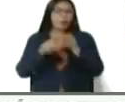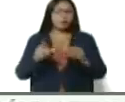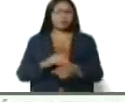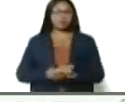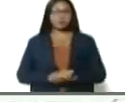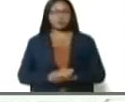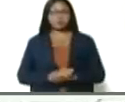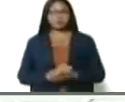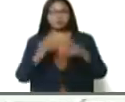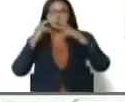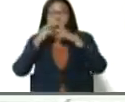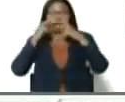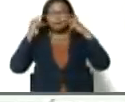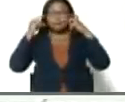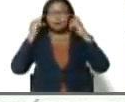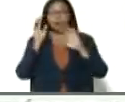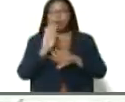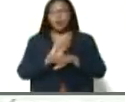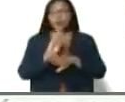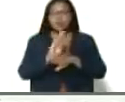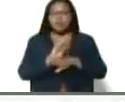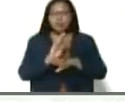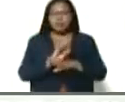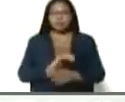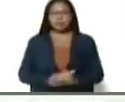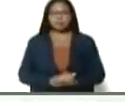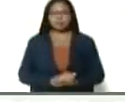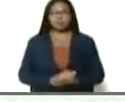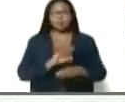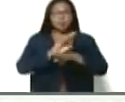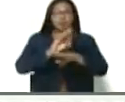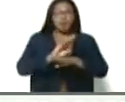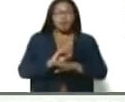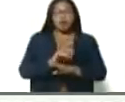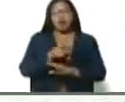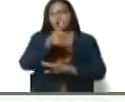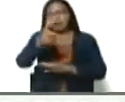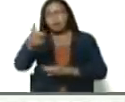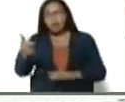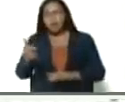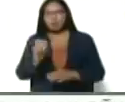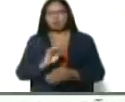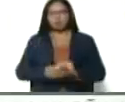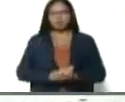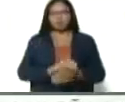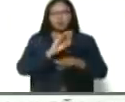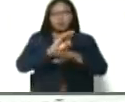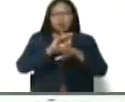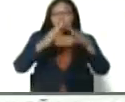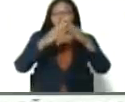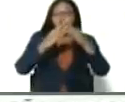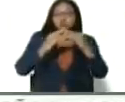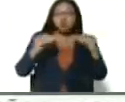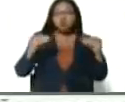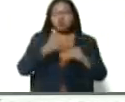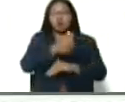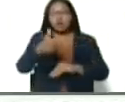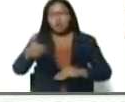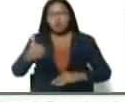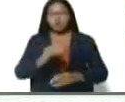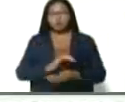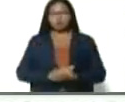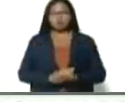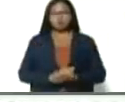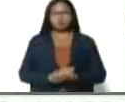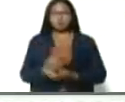tapabocas, cuidados, cuidándonos y cuidando, cuidando y cuidándonos. Las dos